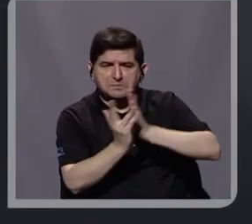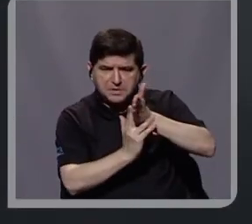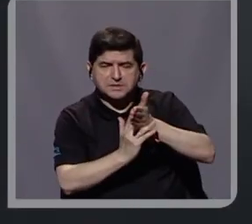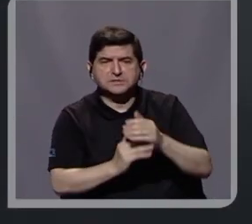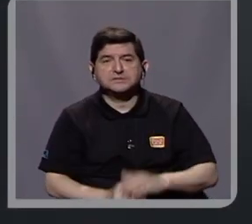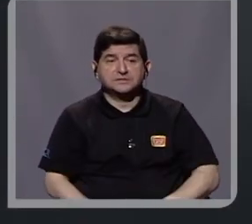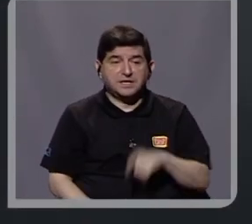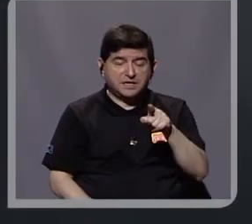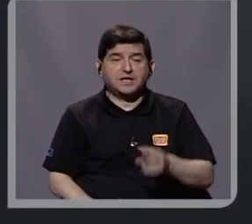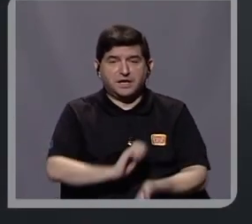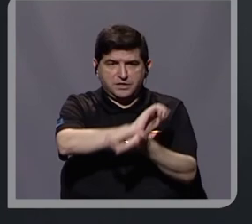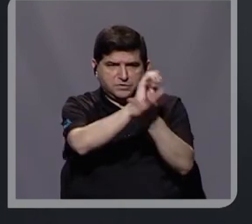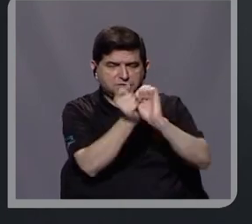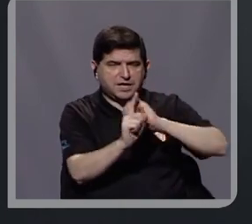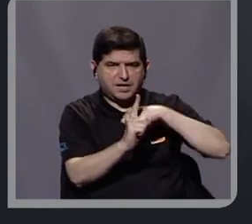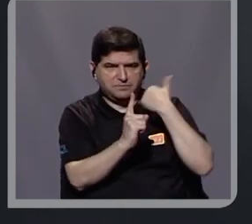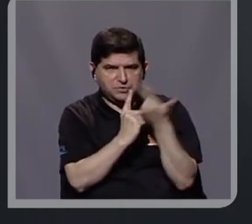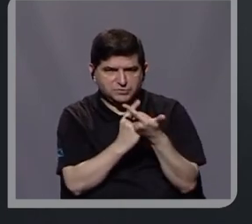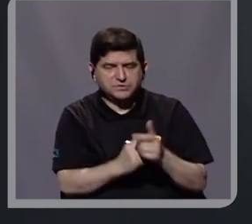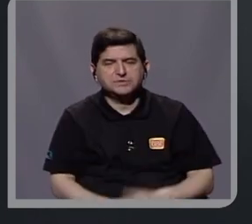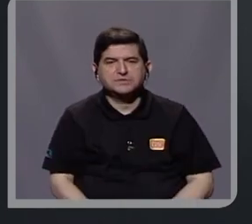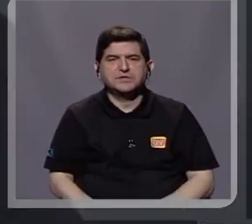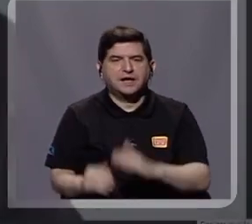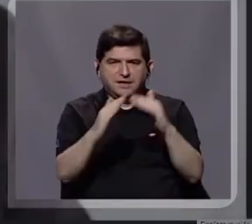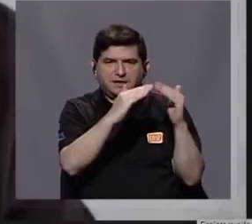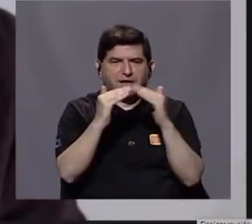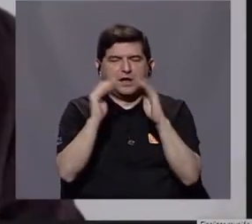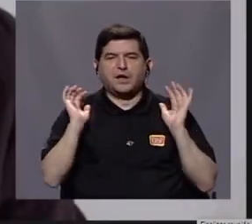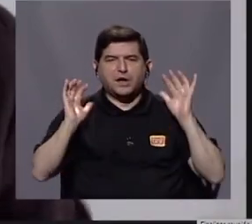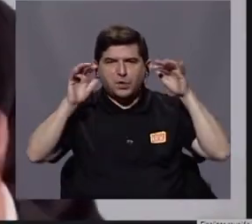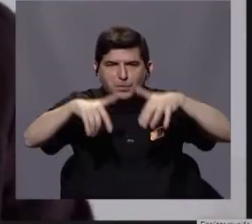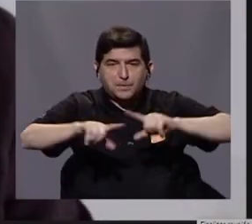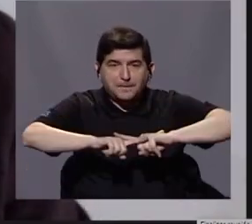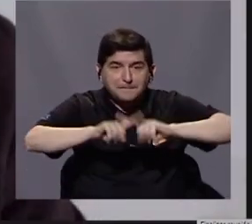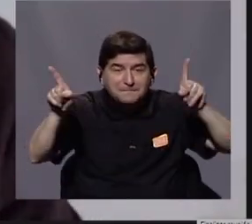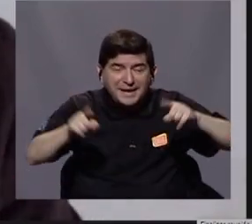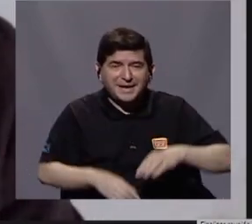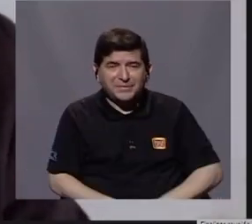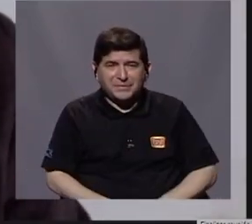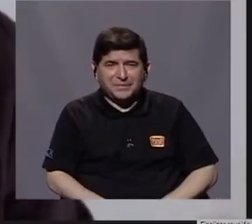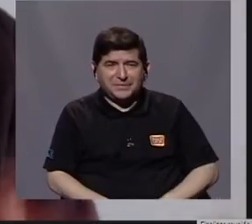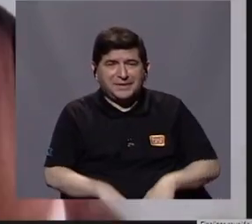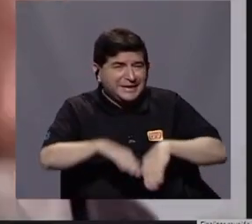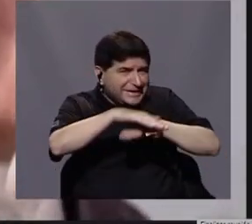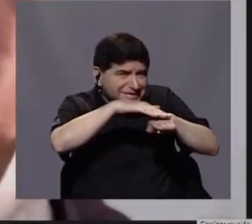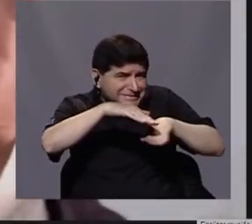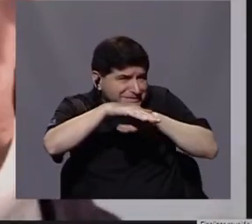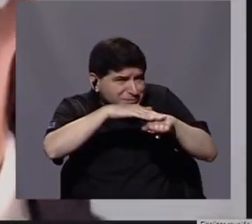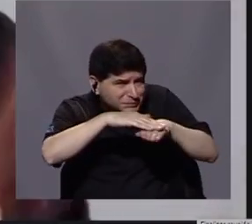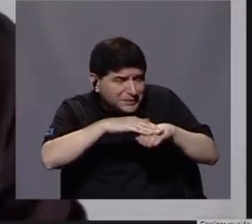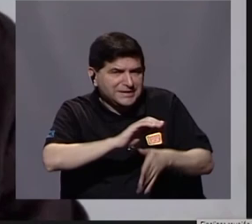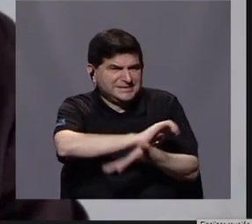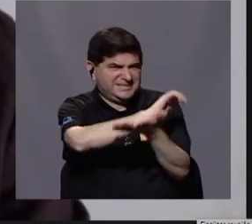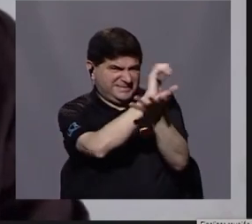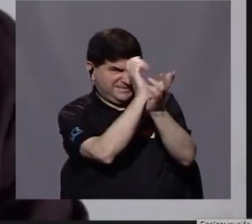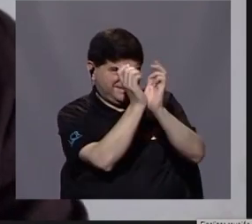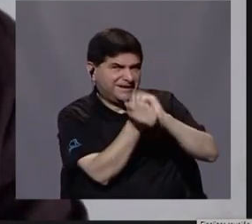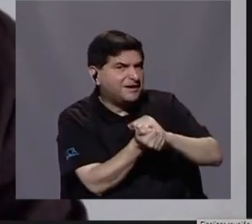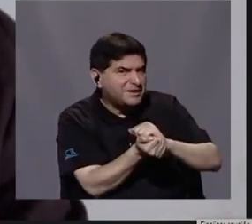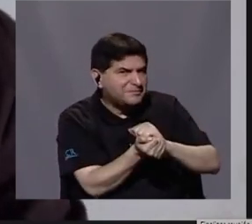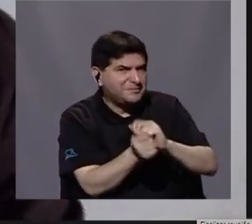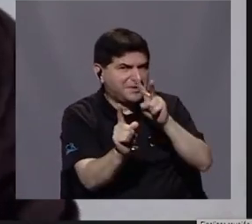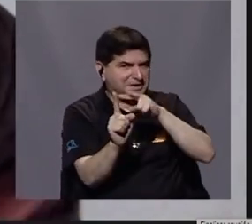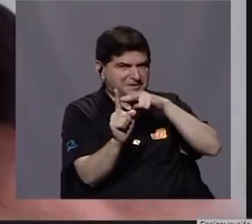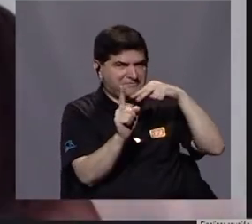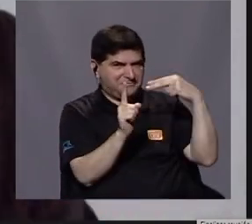transformar socialmente a la comunidad migrante. Pero, en esencia, para transformar la